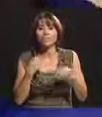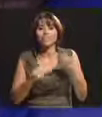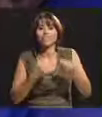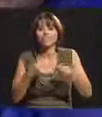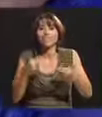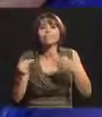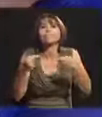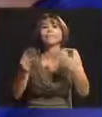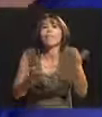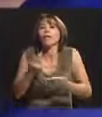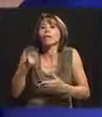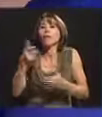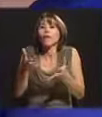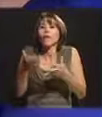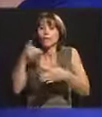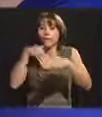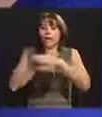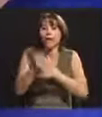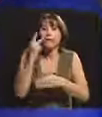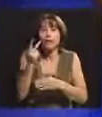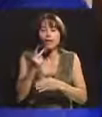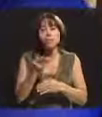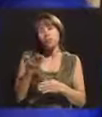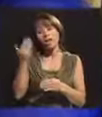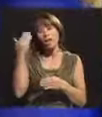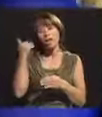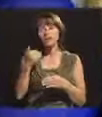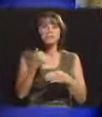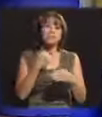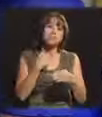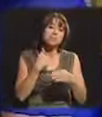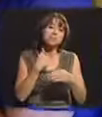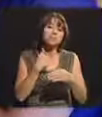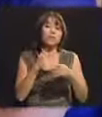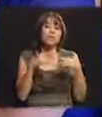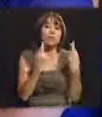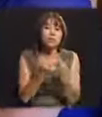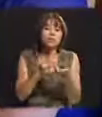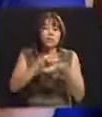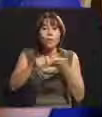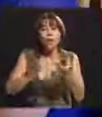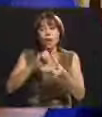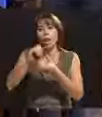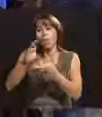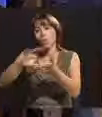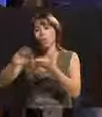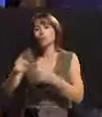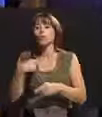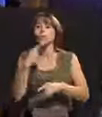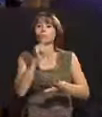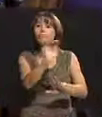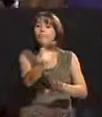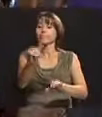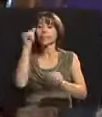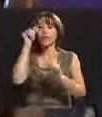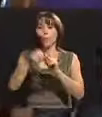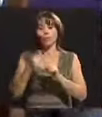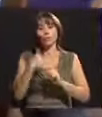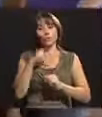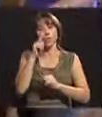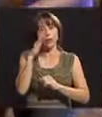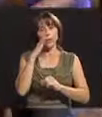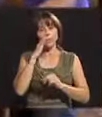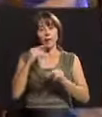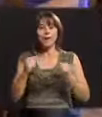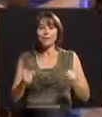a verlo. Cuando ha habido reuniones de colegio, de escuela, siempre he tenido que decir miren, recuerden que yo soy una mamá en silla de